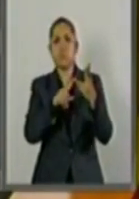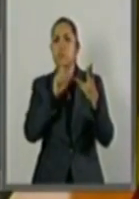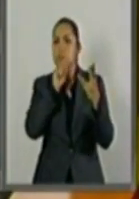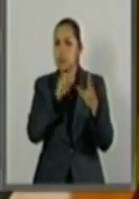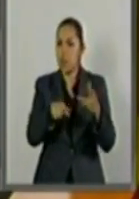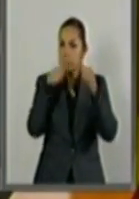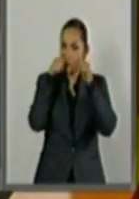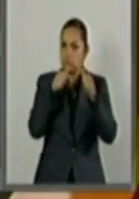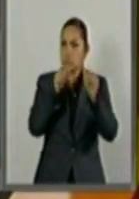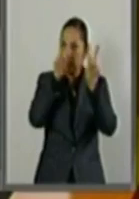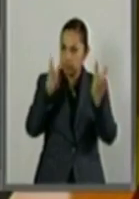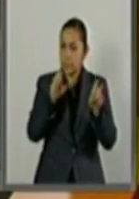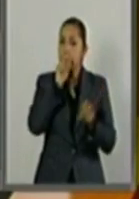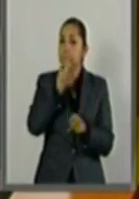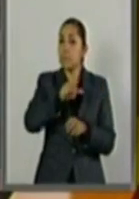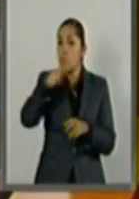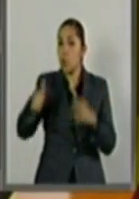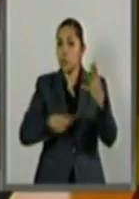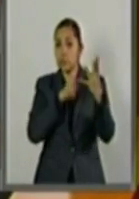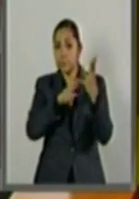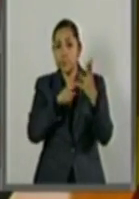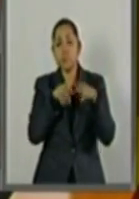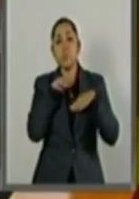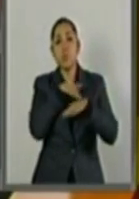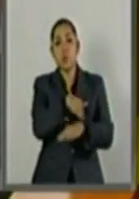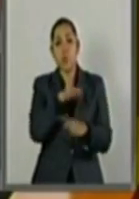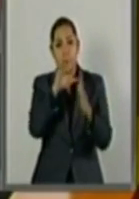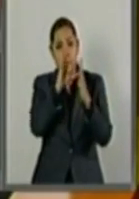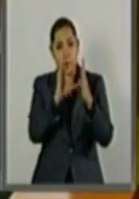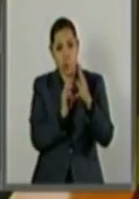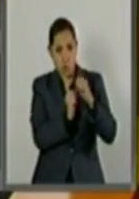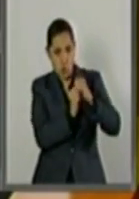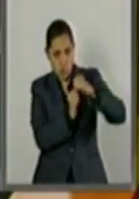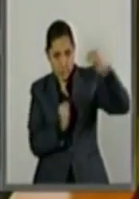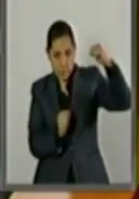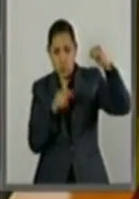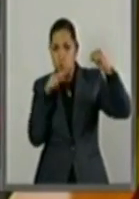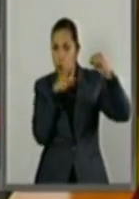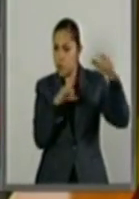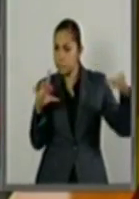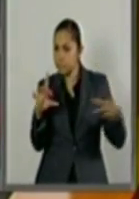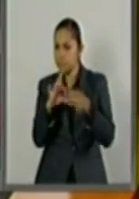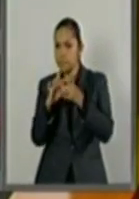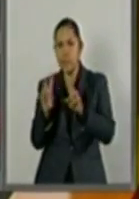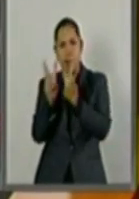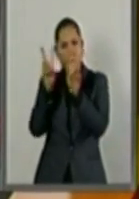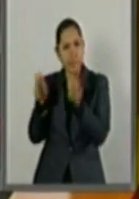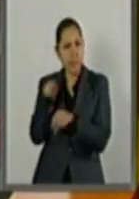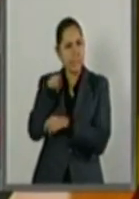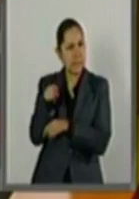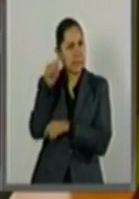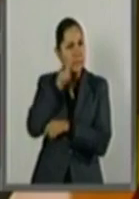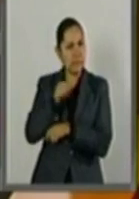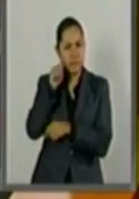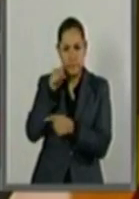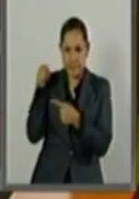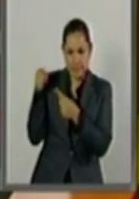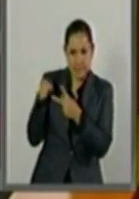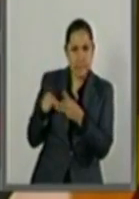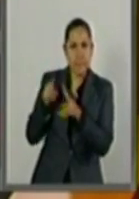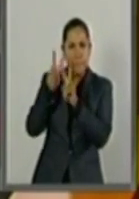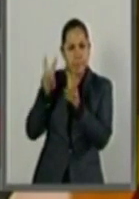hablando de nueva cuenta de la Constitución, en un tema que ha sido recurrente, y que es compromiso primario del Estado.